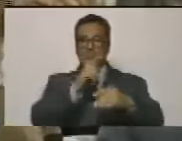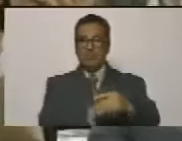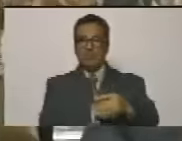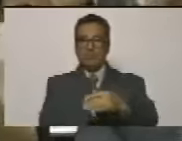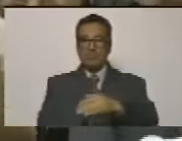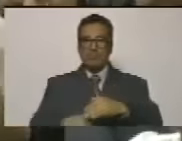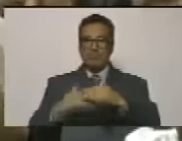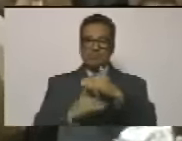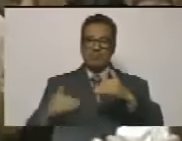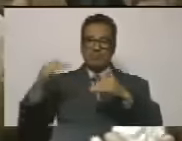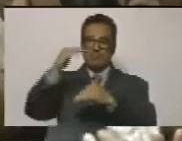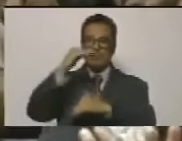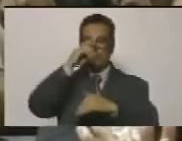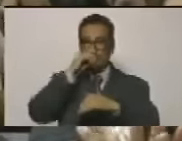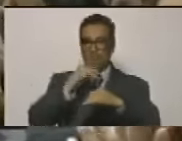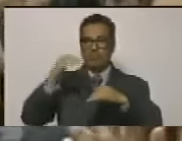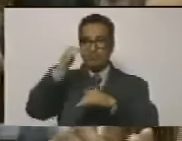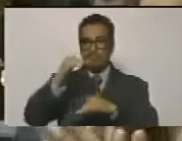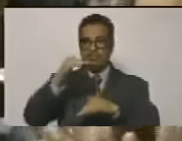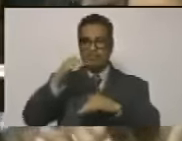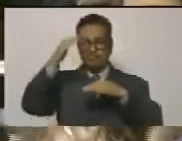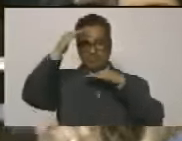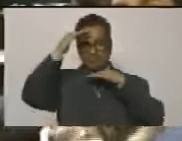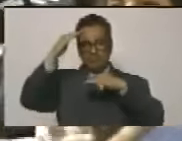Saludos y la bendición.